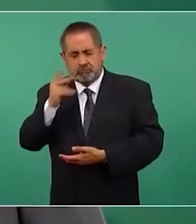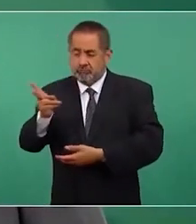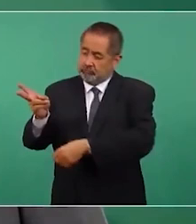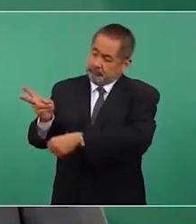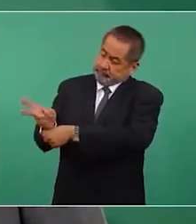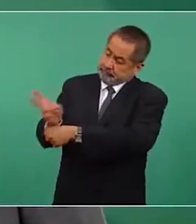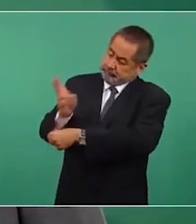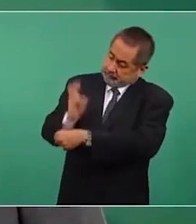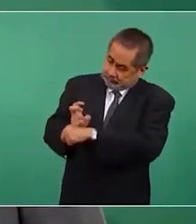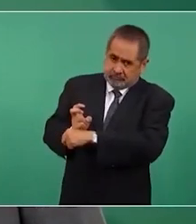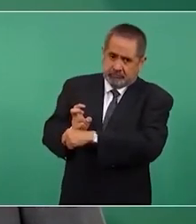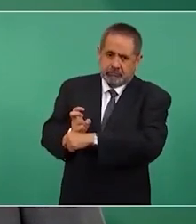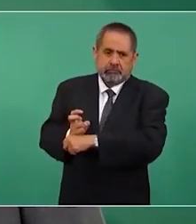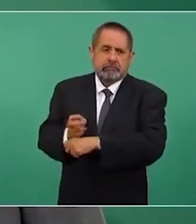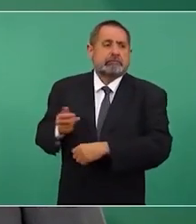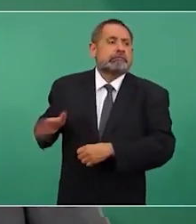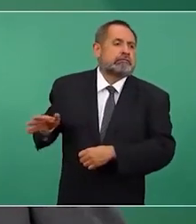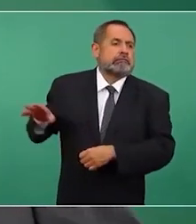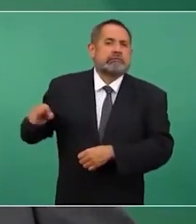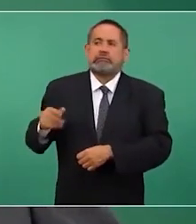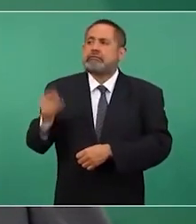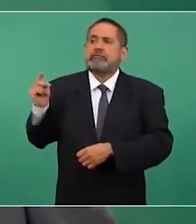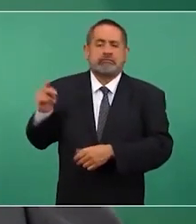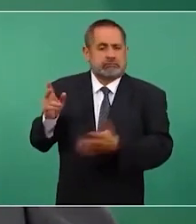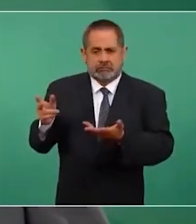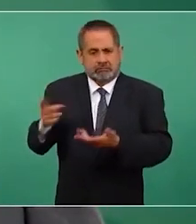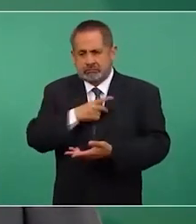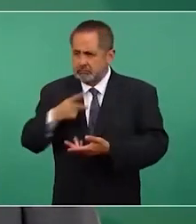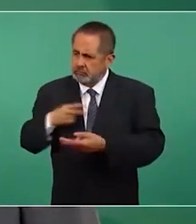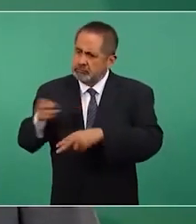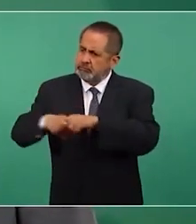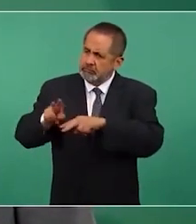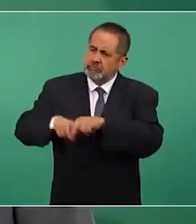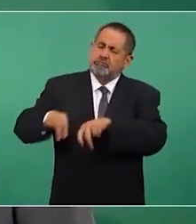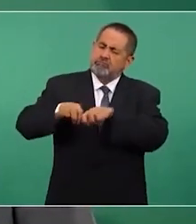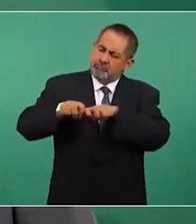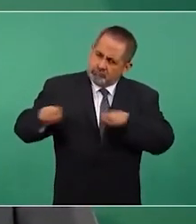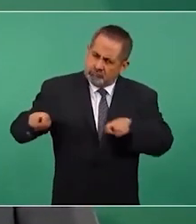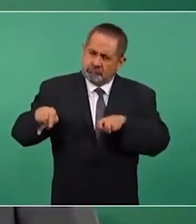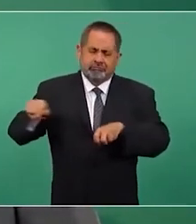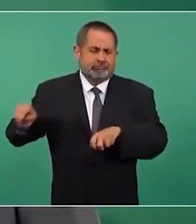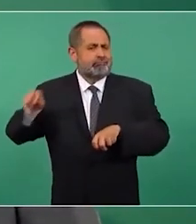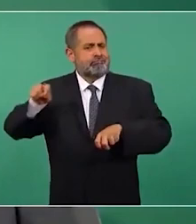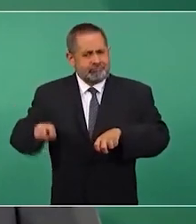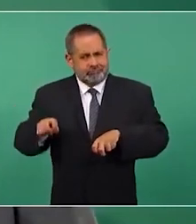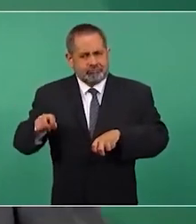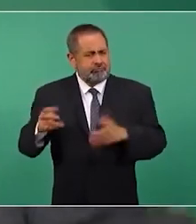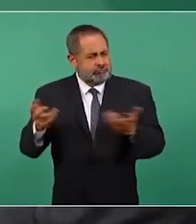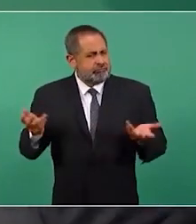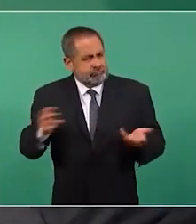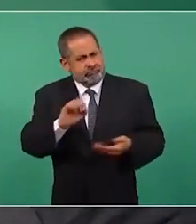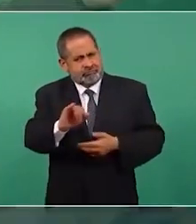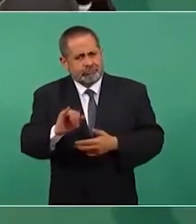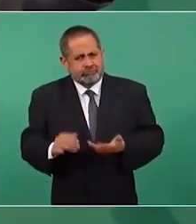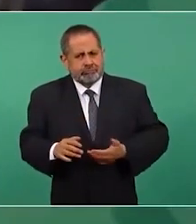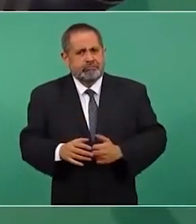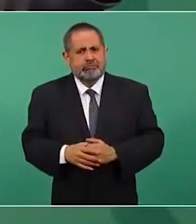invitado especial por nosotros y tenía que estar en el presidio y